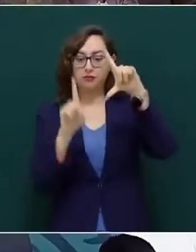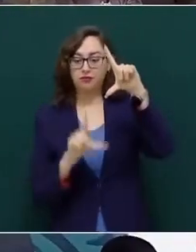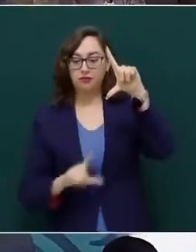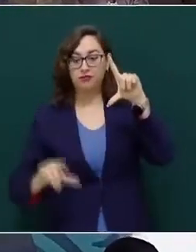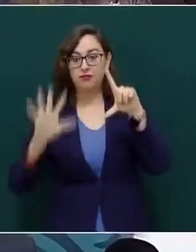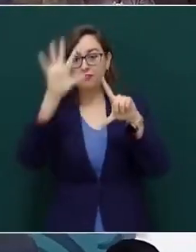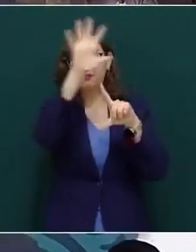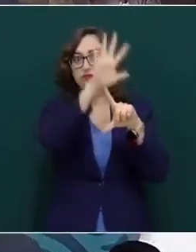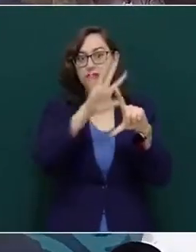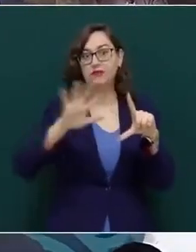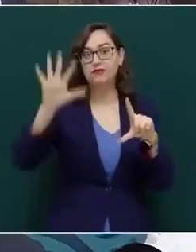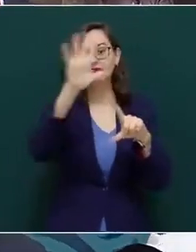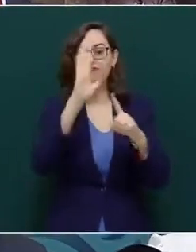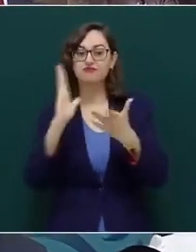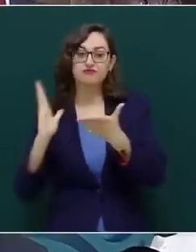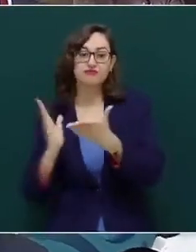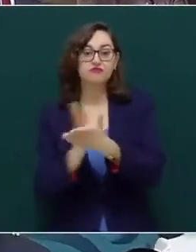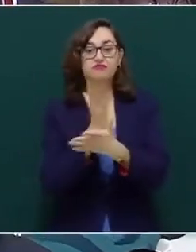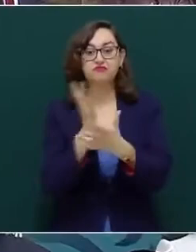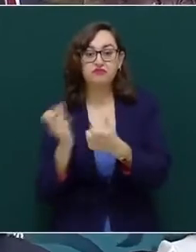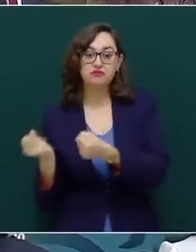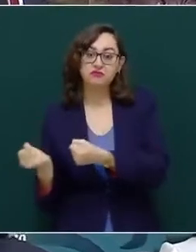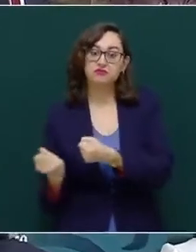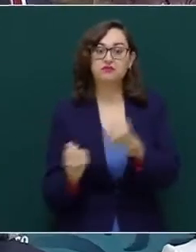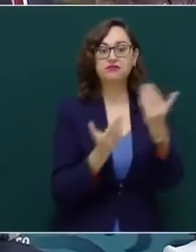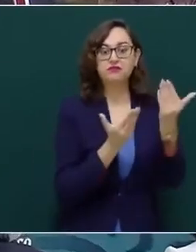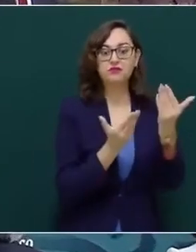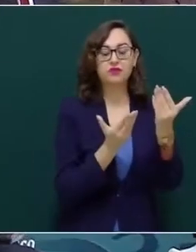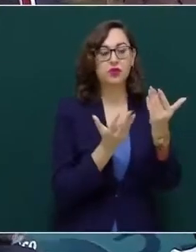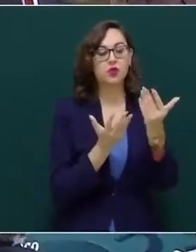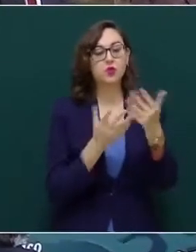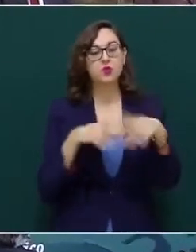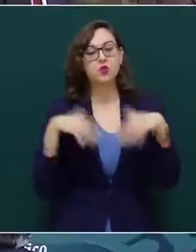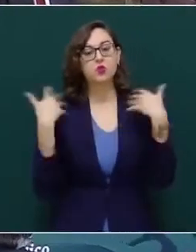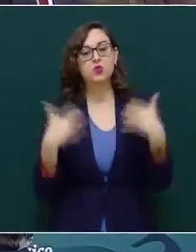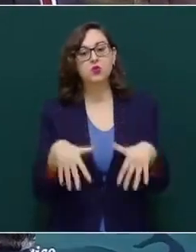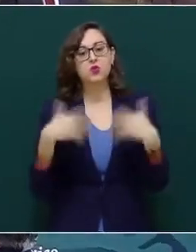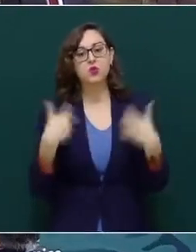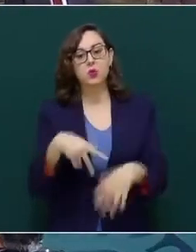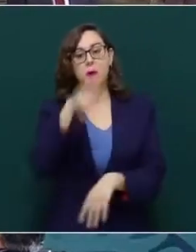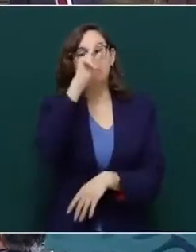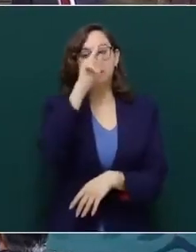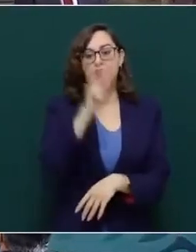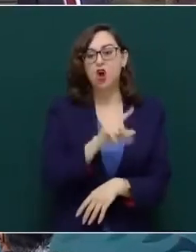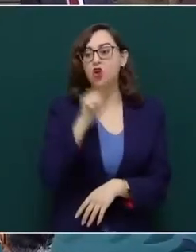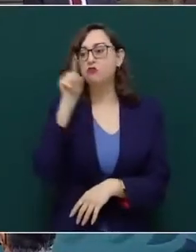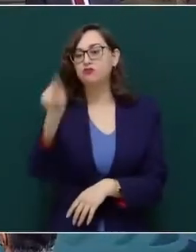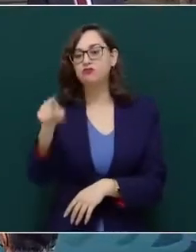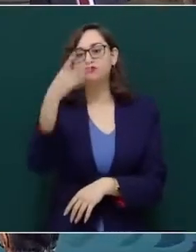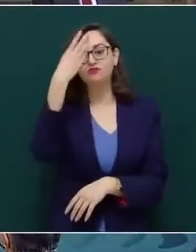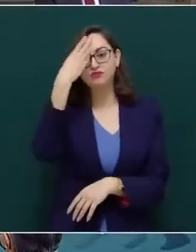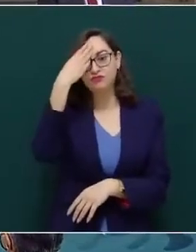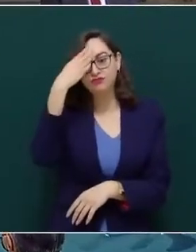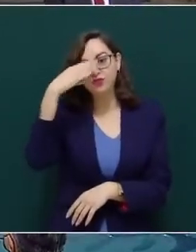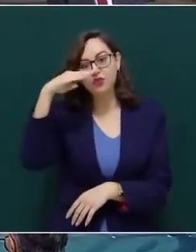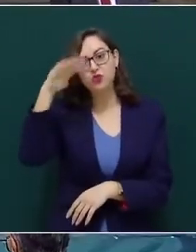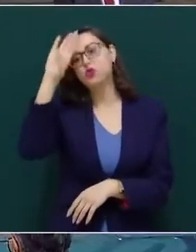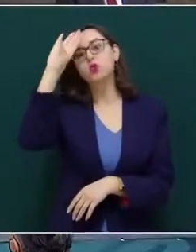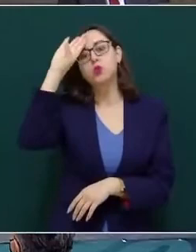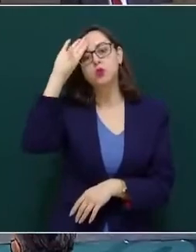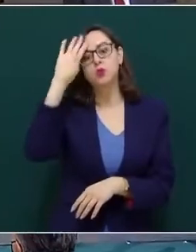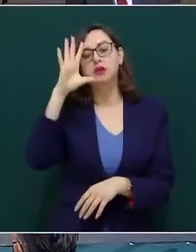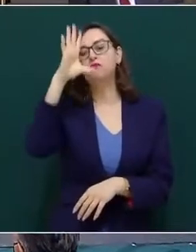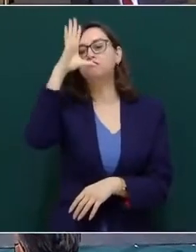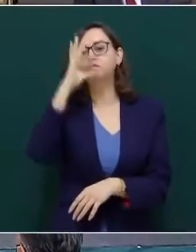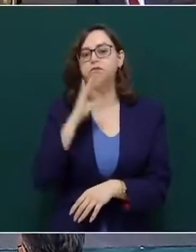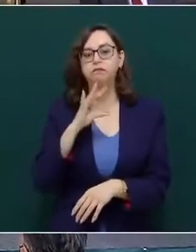territorial y bélica de Estados Unidos se consagra cuando cae Cuba, el último bastión de España